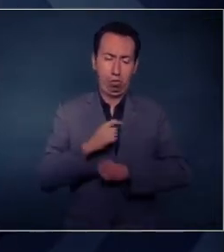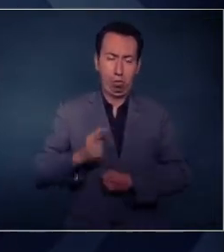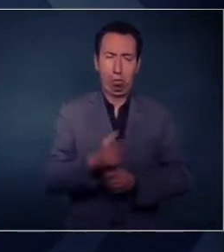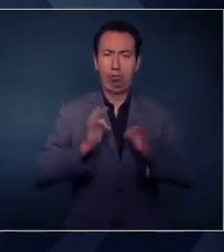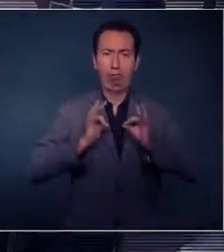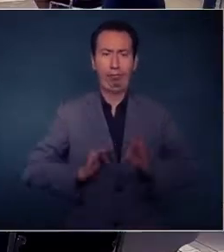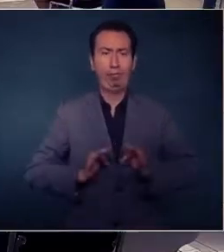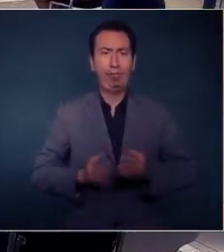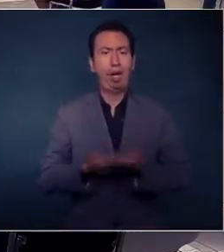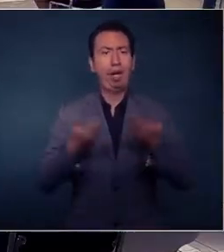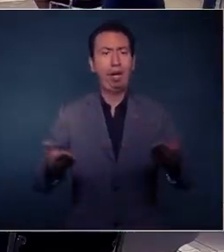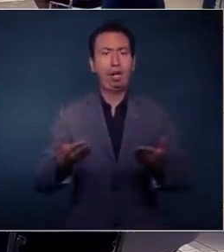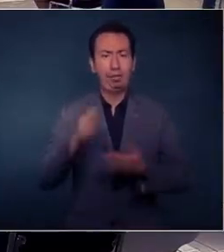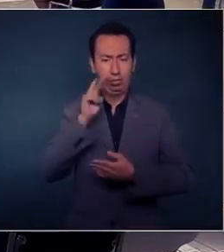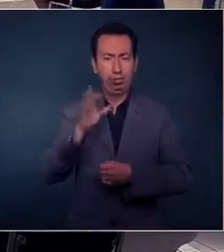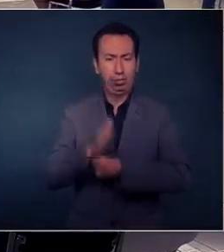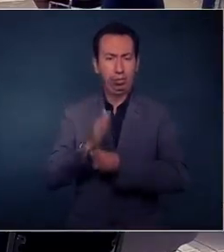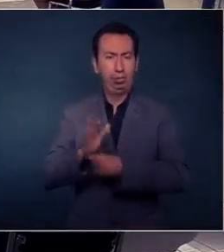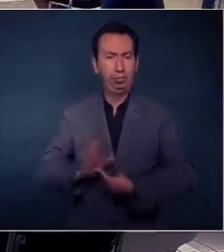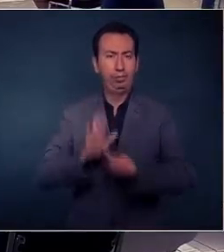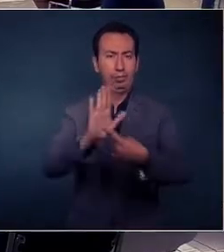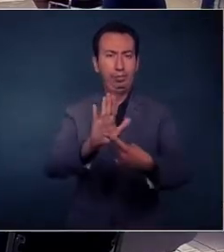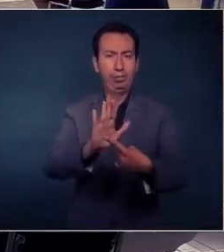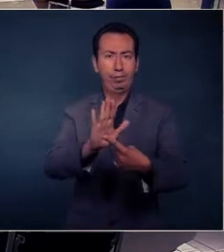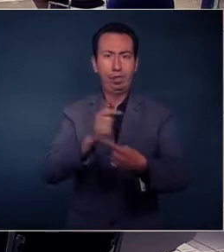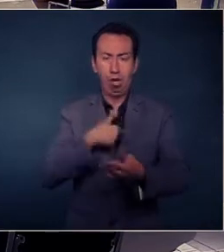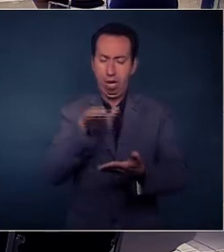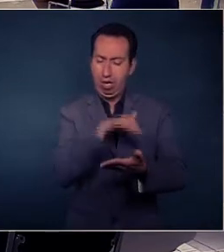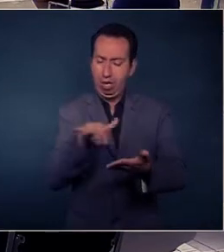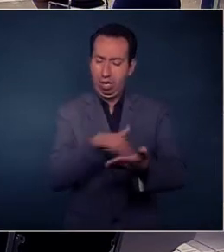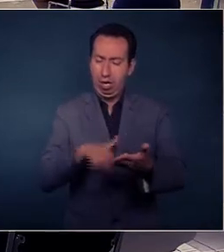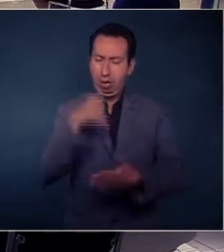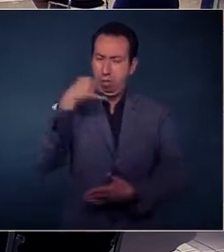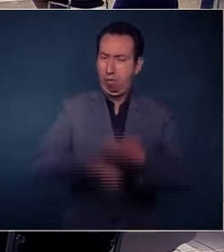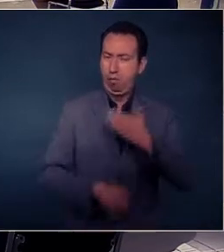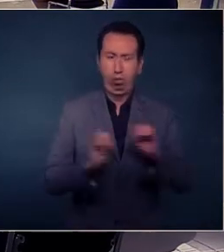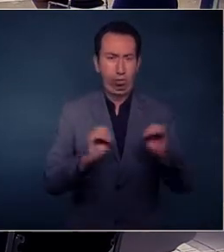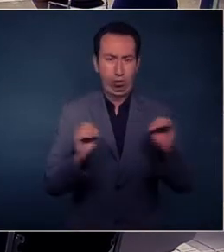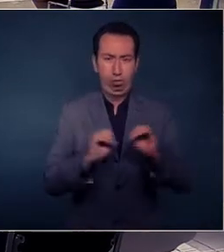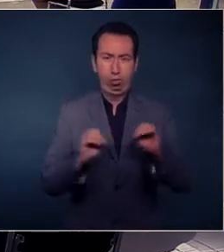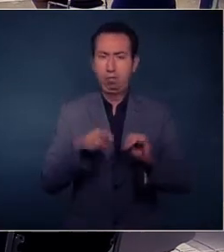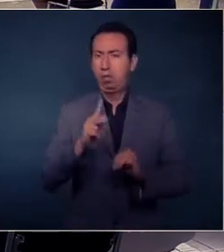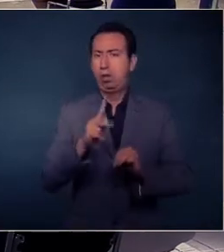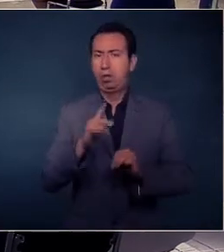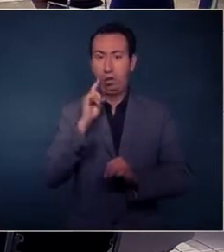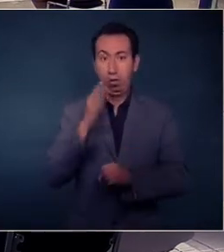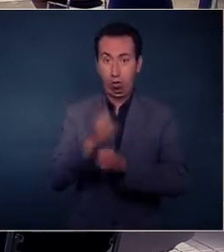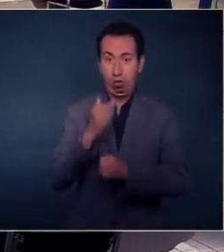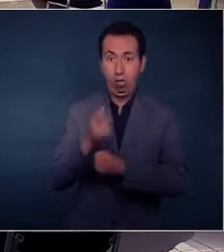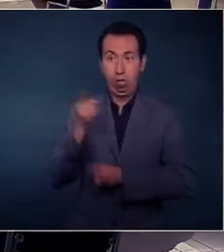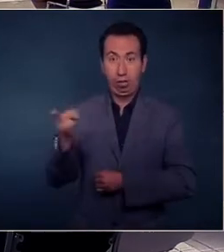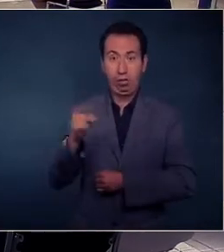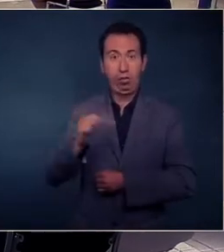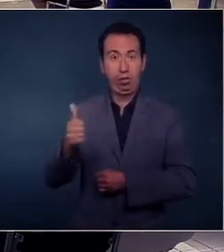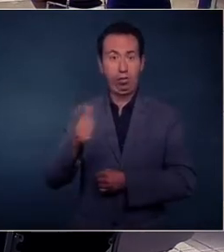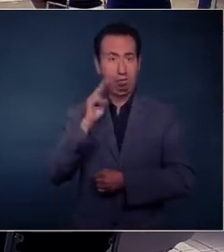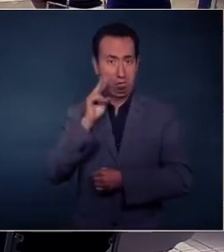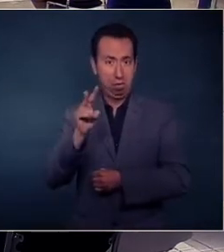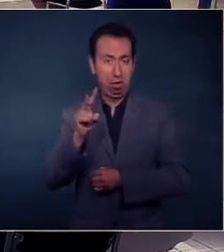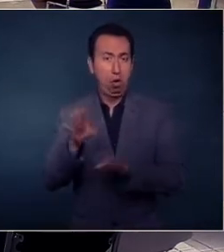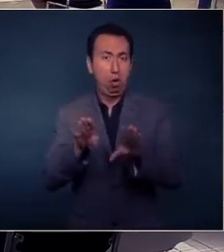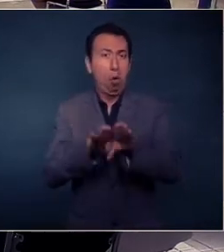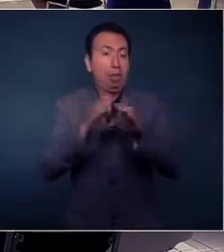nada más poner unas láminas. No voy a leer a detalle, porque el secretario general tendrá una presentación de cómo está